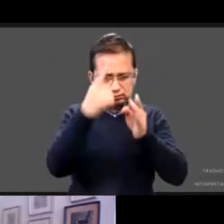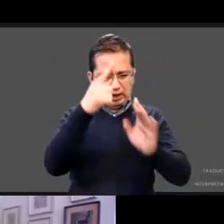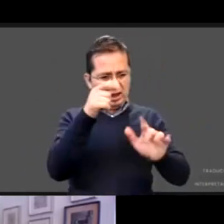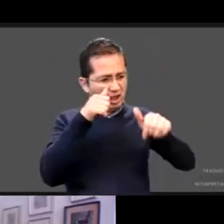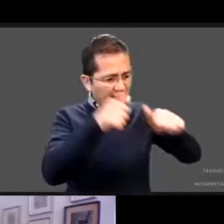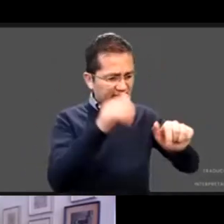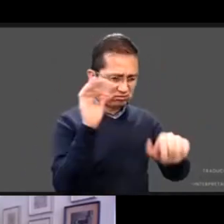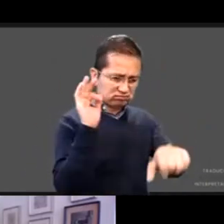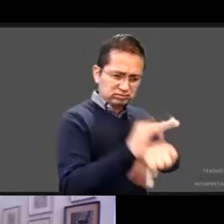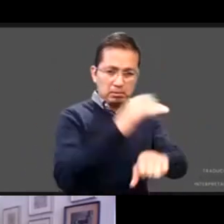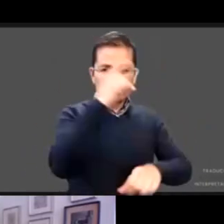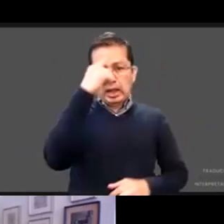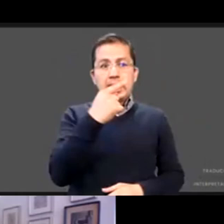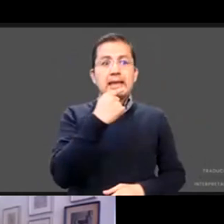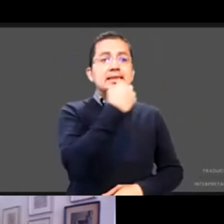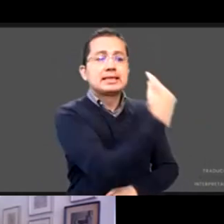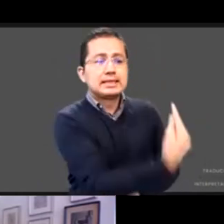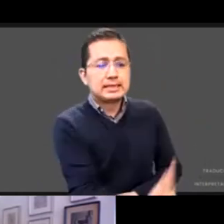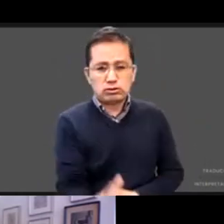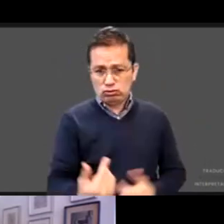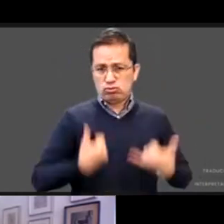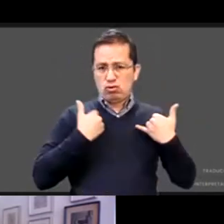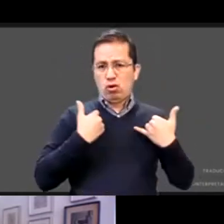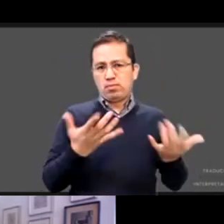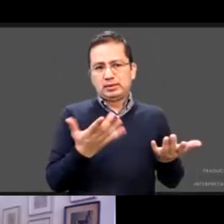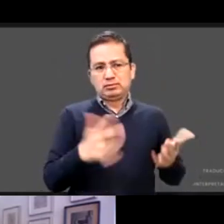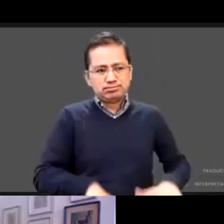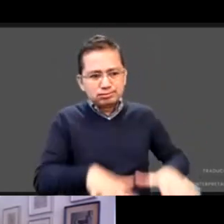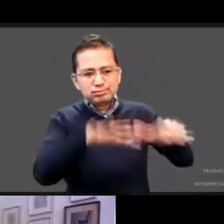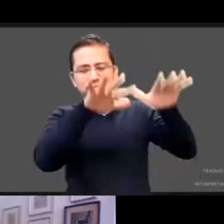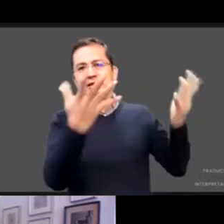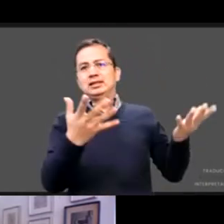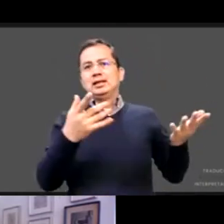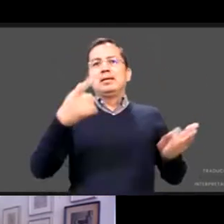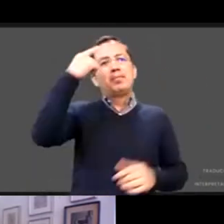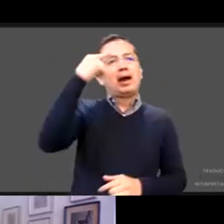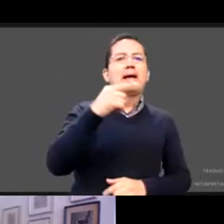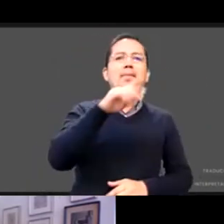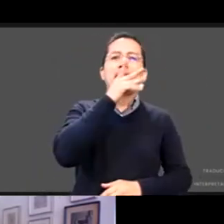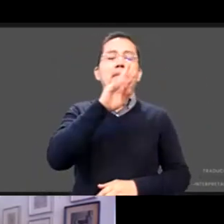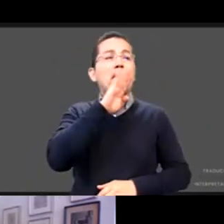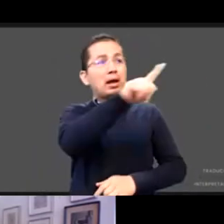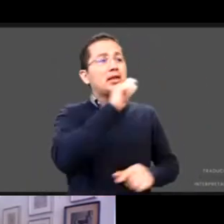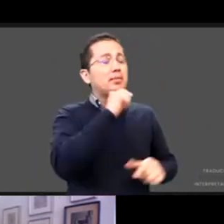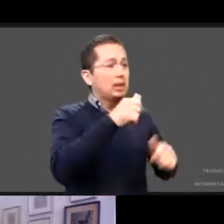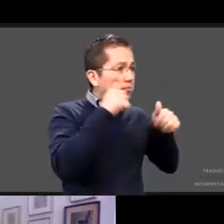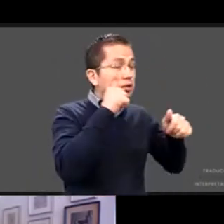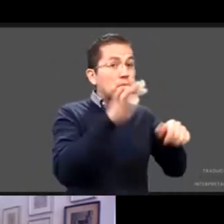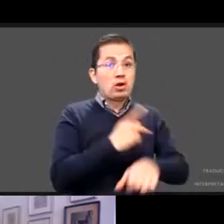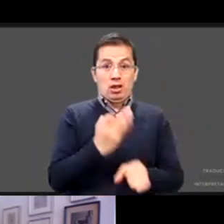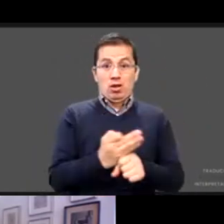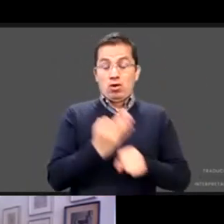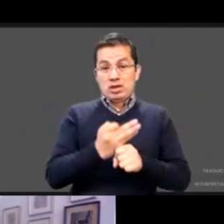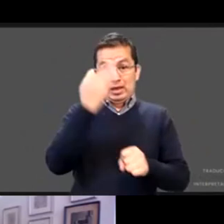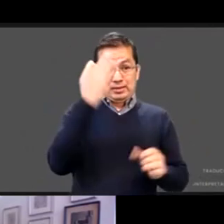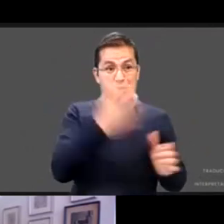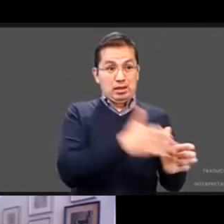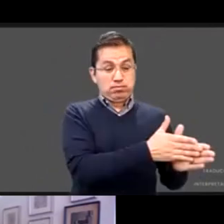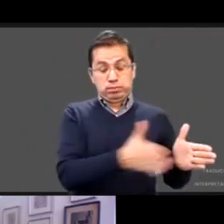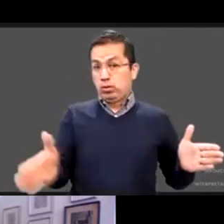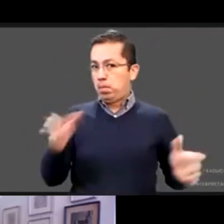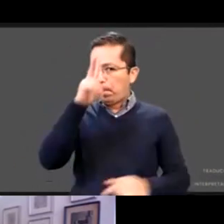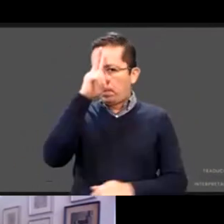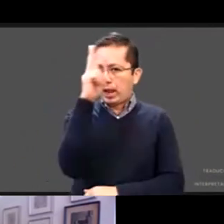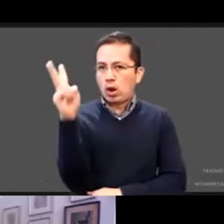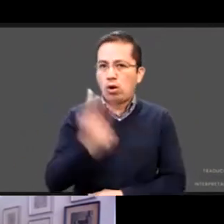madres y padres de familia que hoy se encuentran en uno de los peores retos de su vida crisis sanitaria